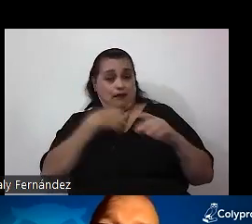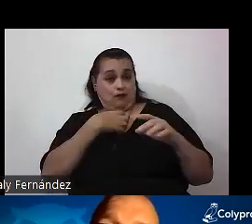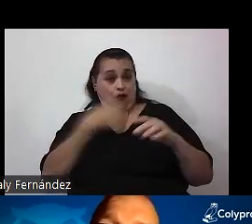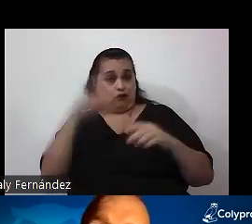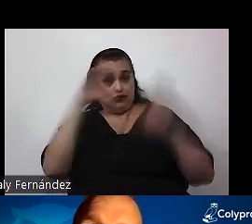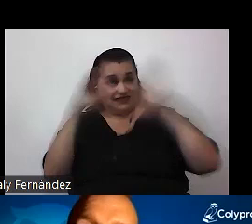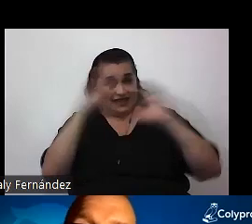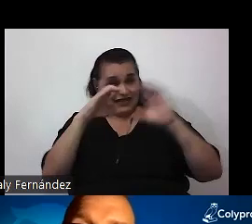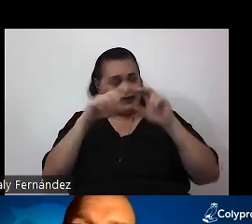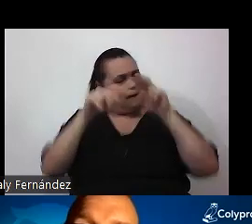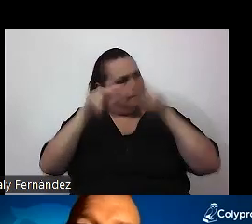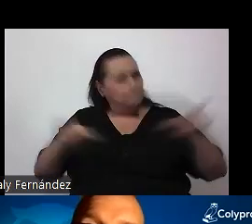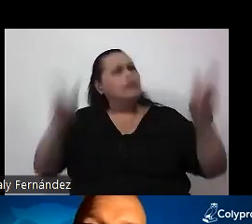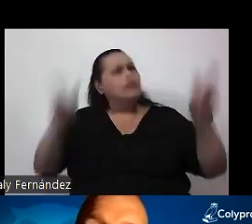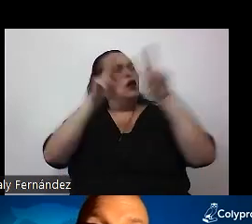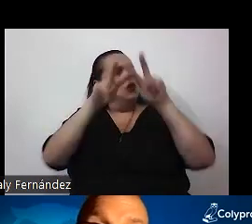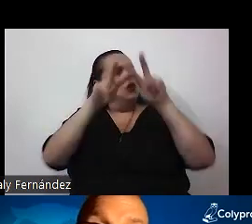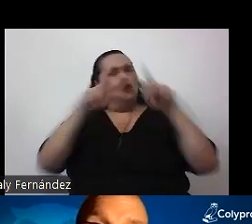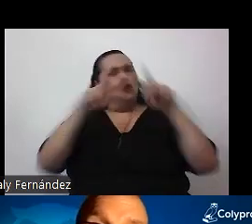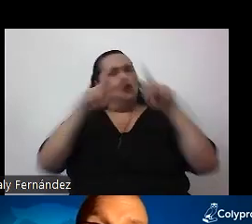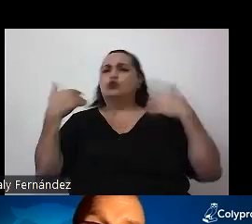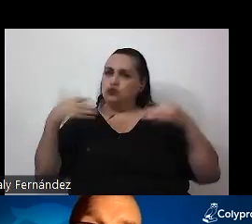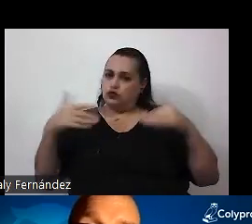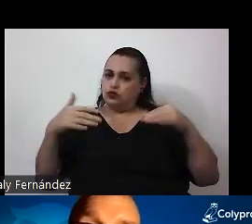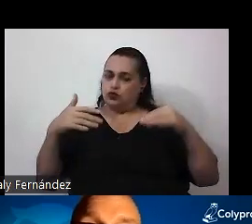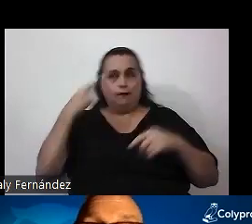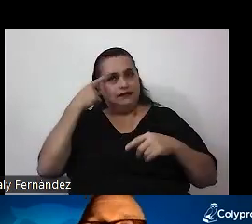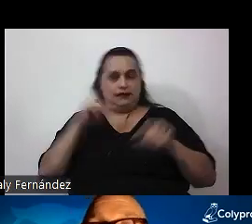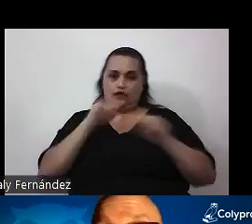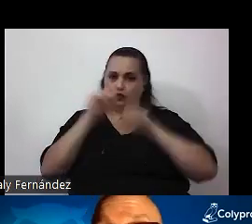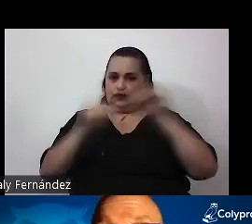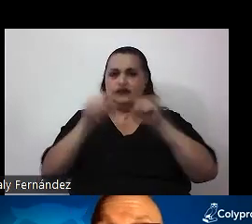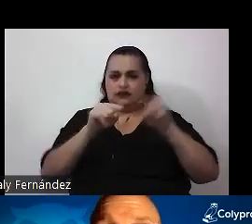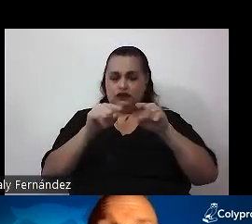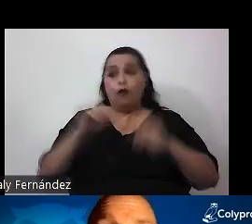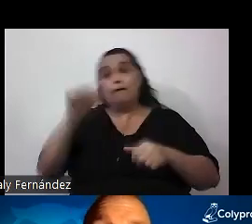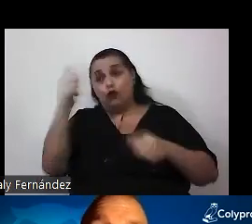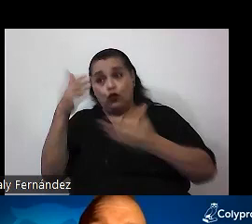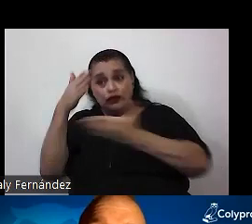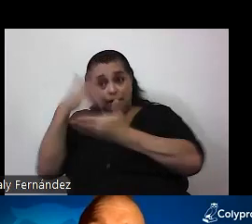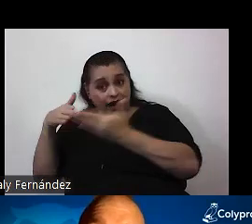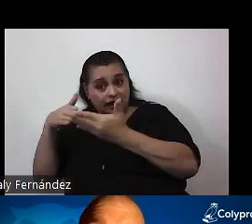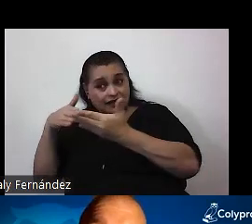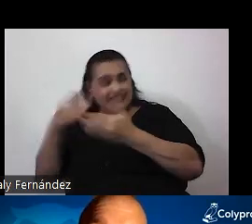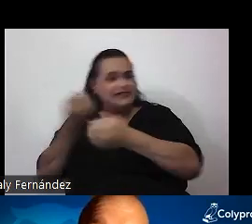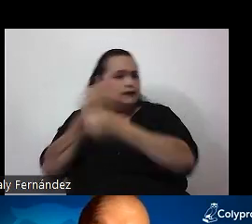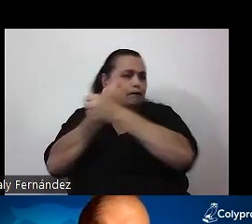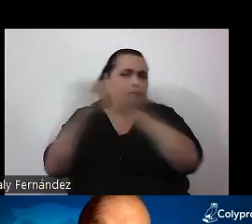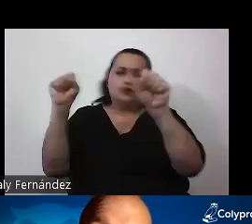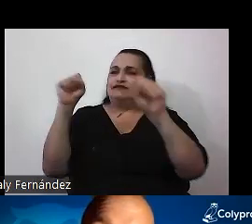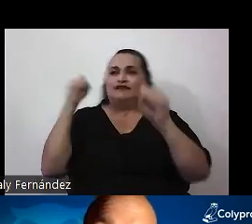enorme valor para el pensamiento crítico. Y por otro lado, es imposible pensar